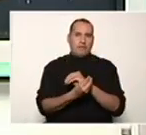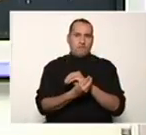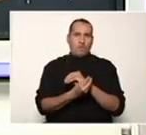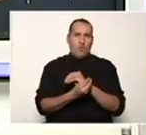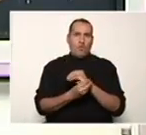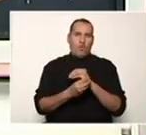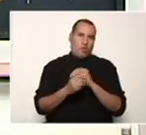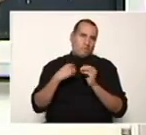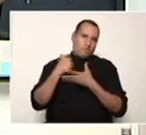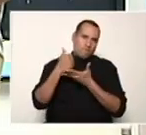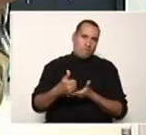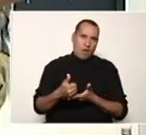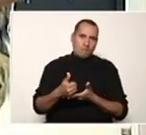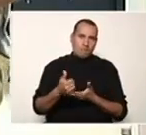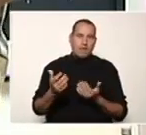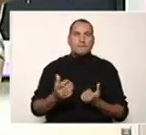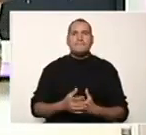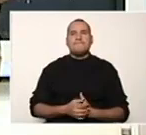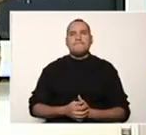a llevar a cabo.